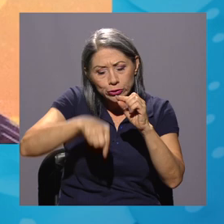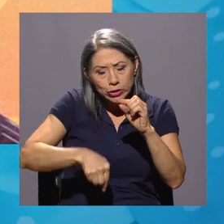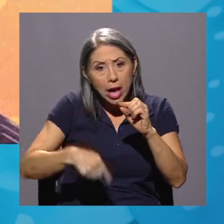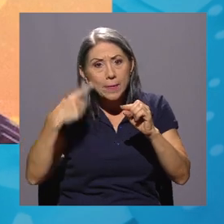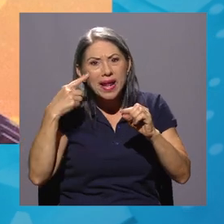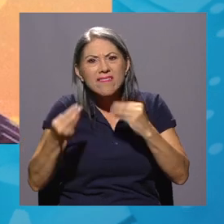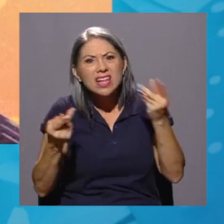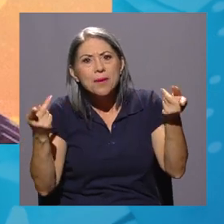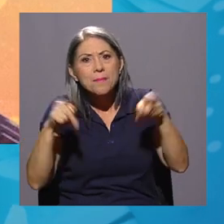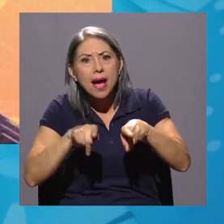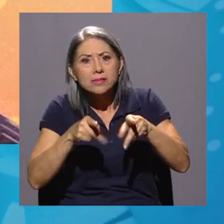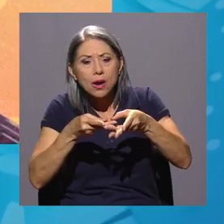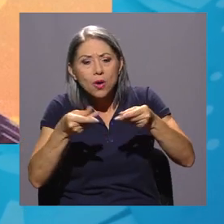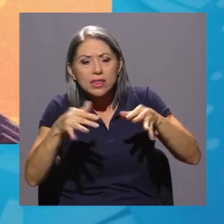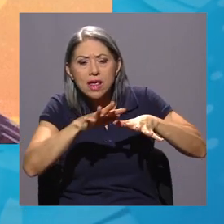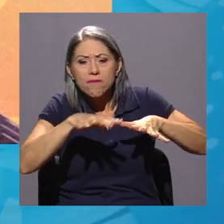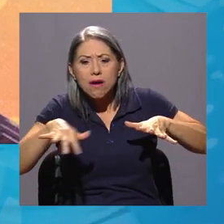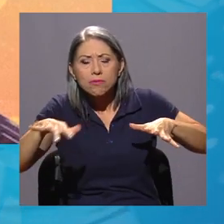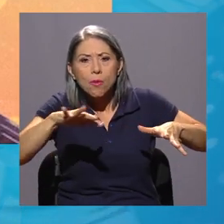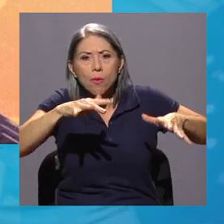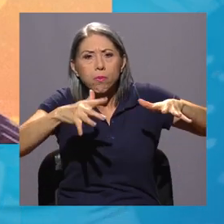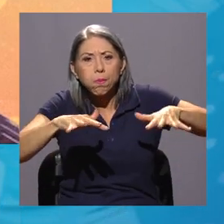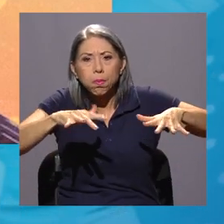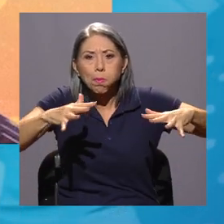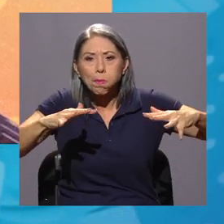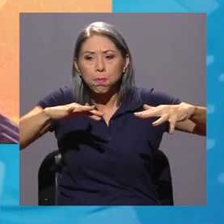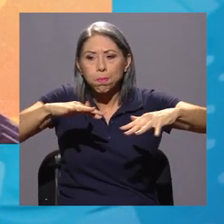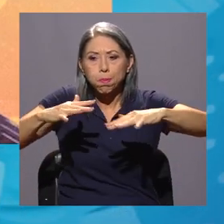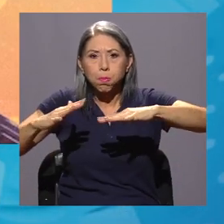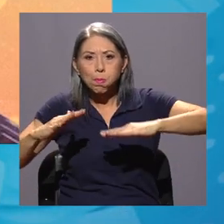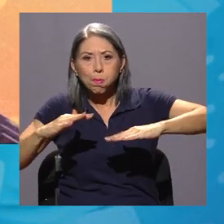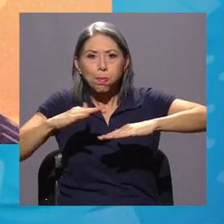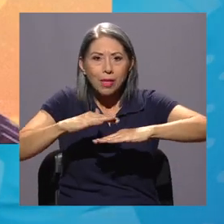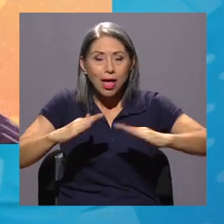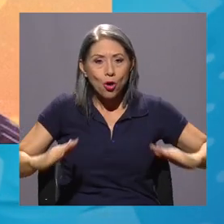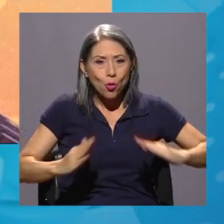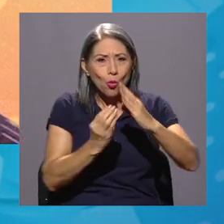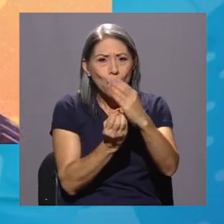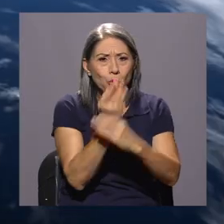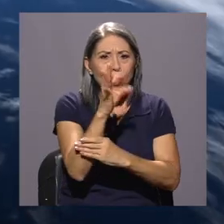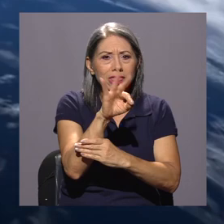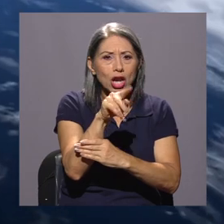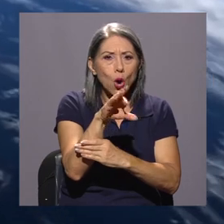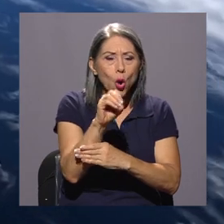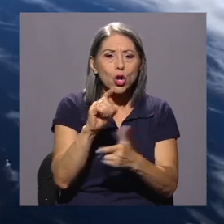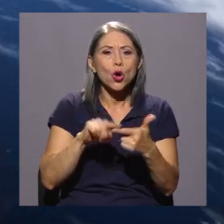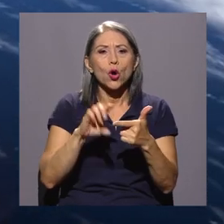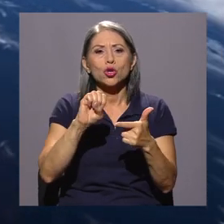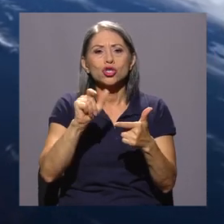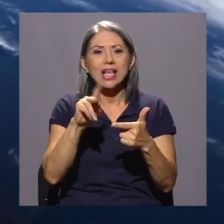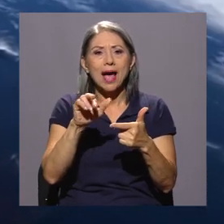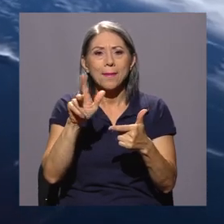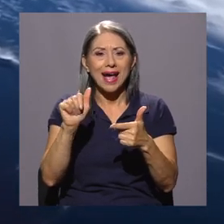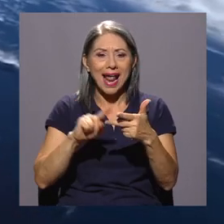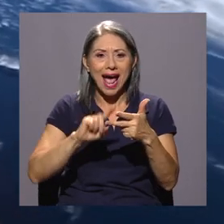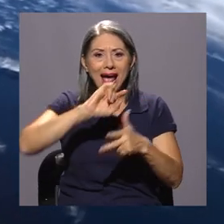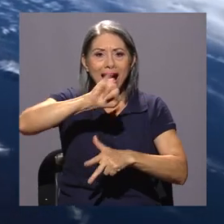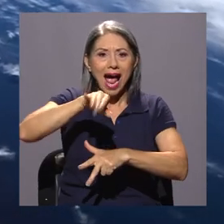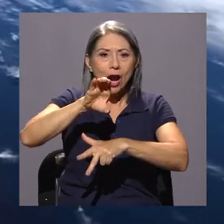para ver la deformación que generaban esos sismos en las diferentes zonas, que fueron Tenorio, Sámara, Jacó,